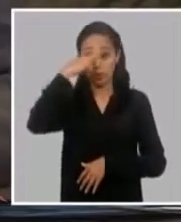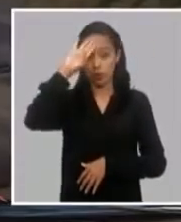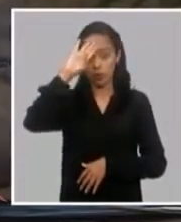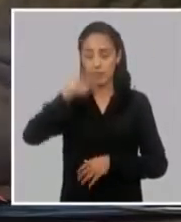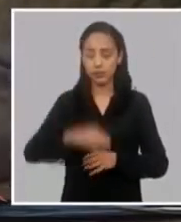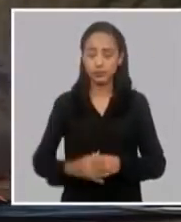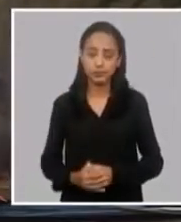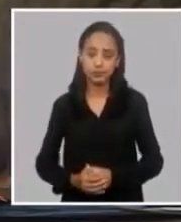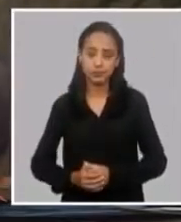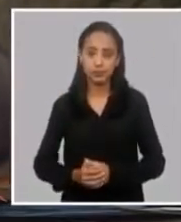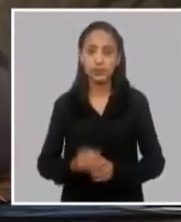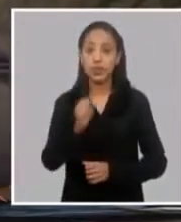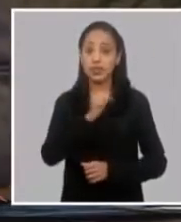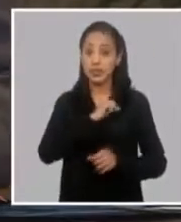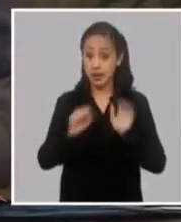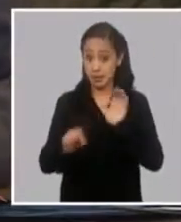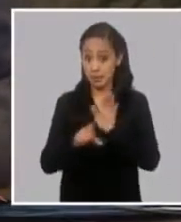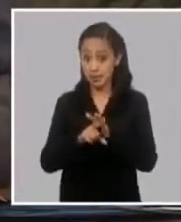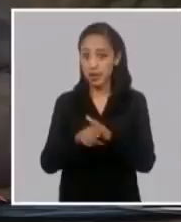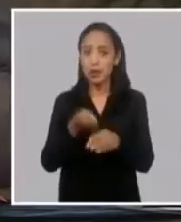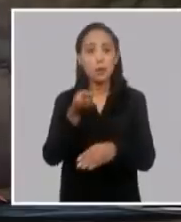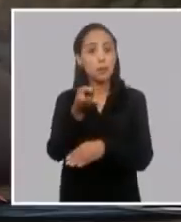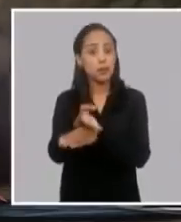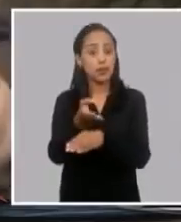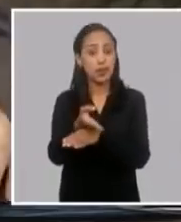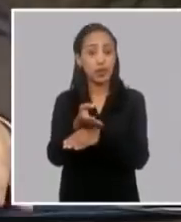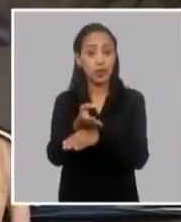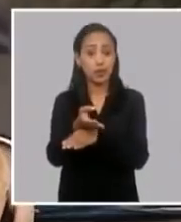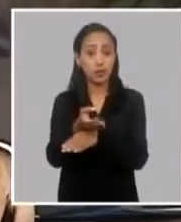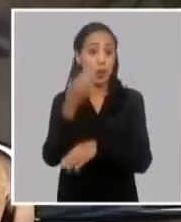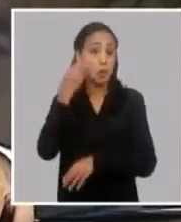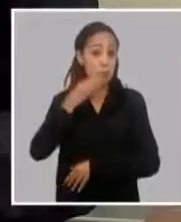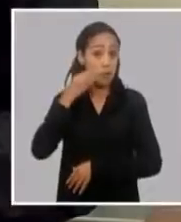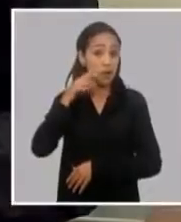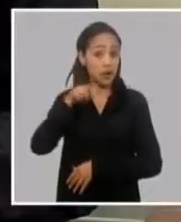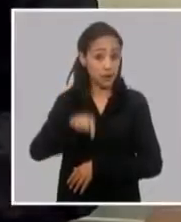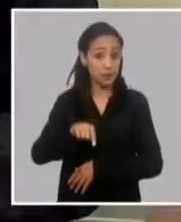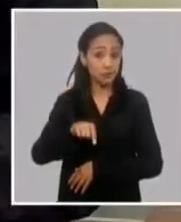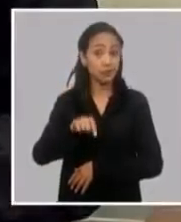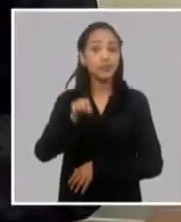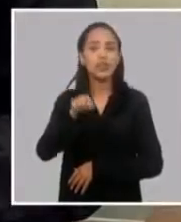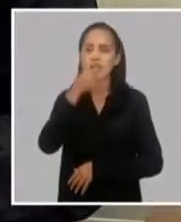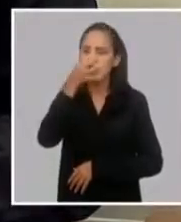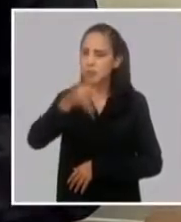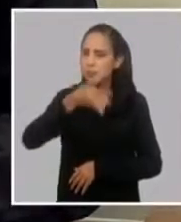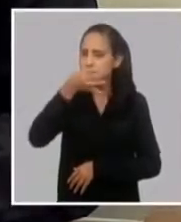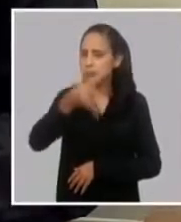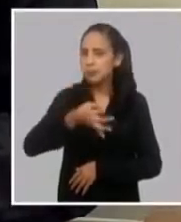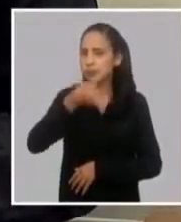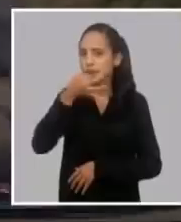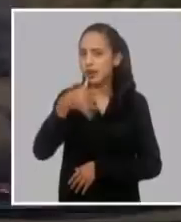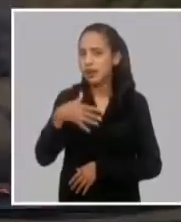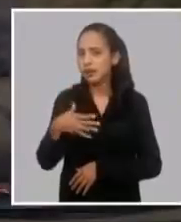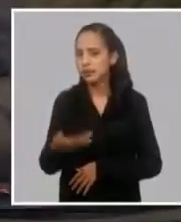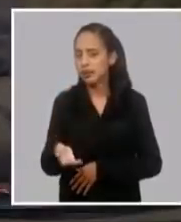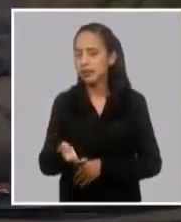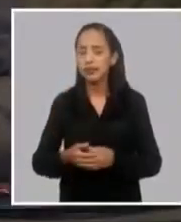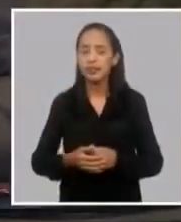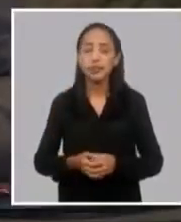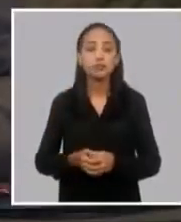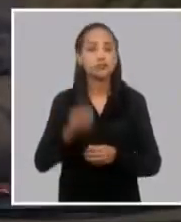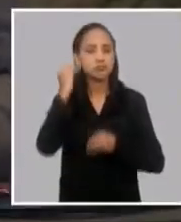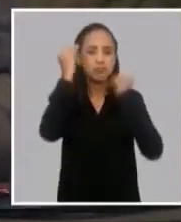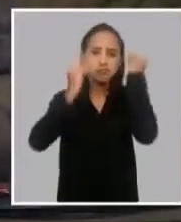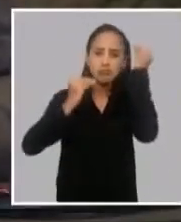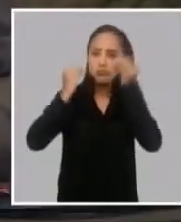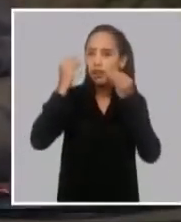Quisiera comenzar, pues, pidiéndole al primer ministro Manuel Marrero que nos hablara, nos pusiera al tanto de los